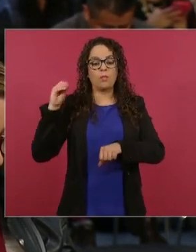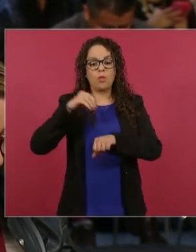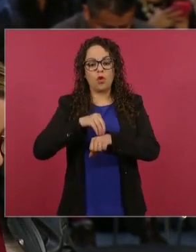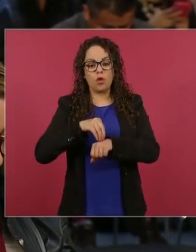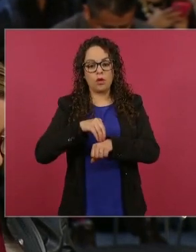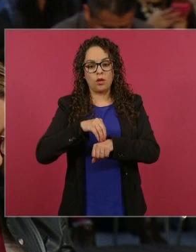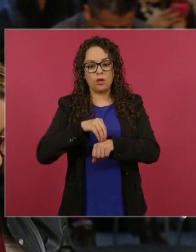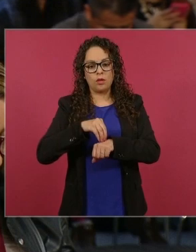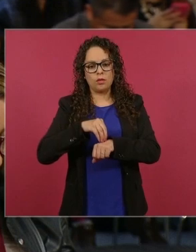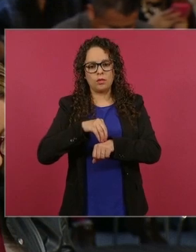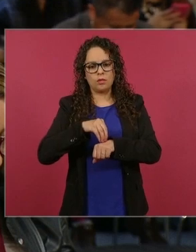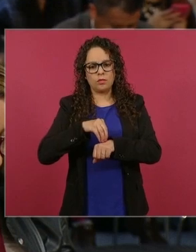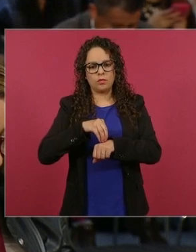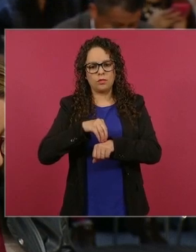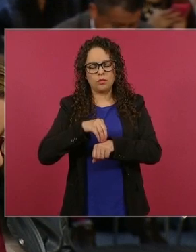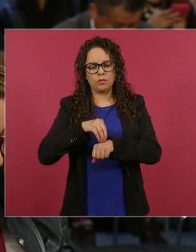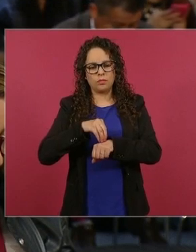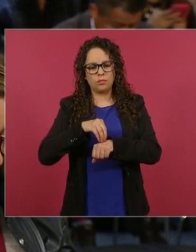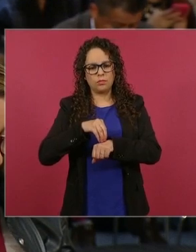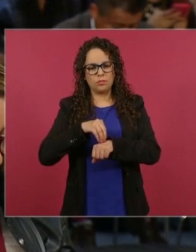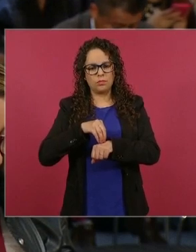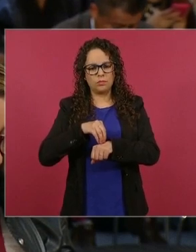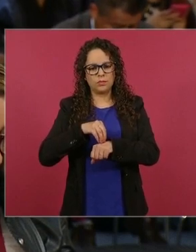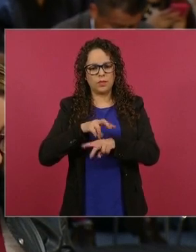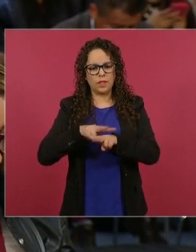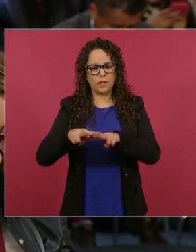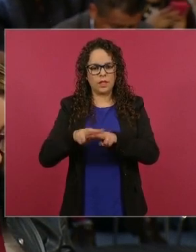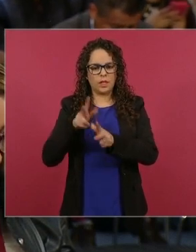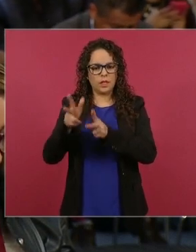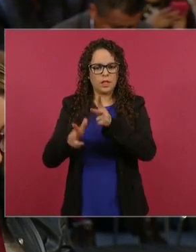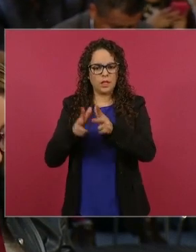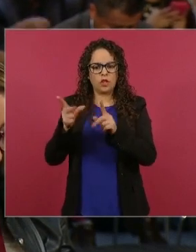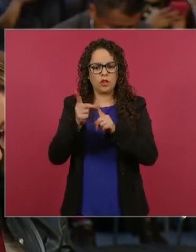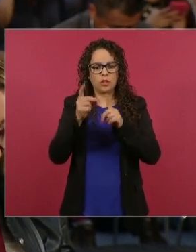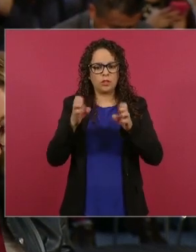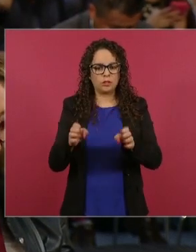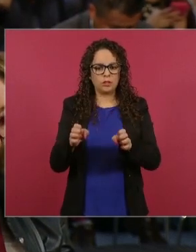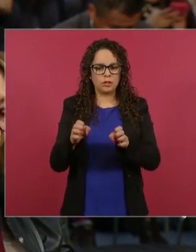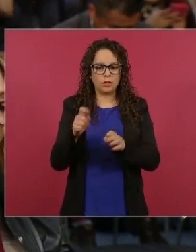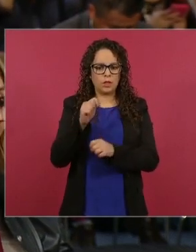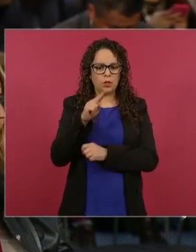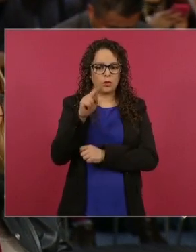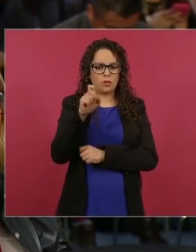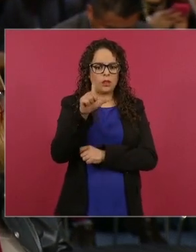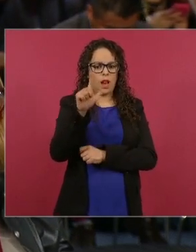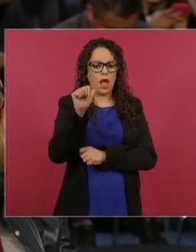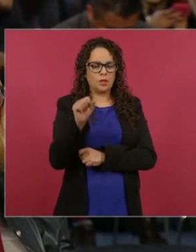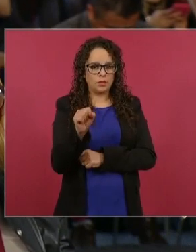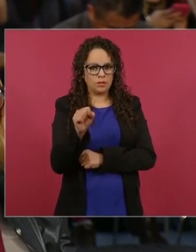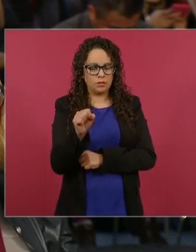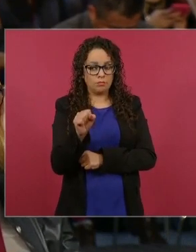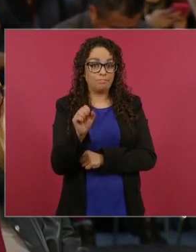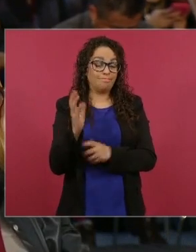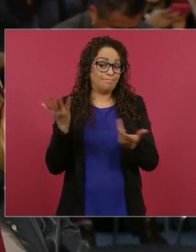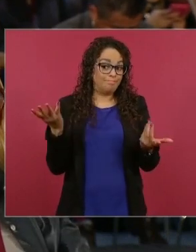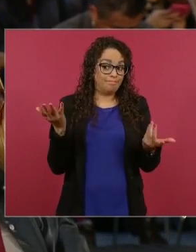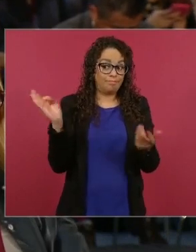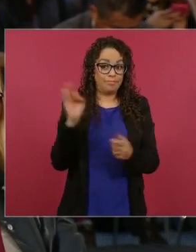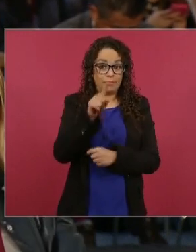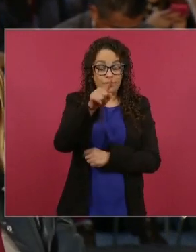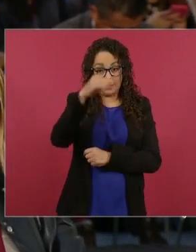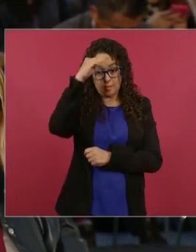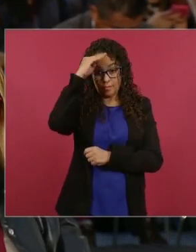en consistencia necesaria para el Tren Maya está en los túxelas entonces imagínese llevar los